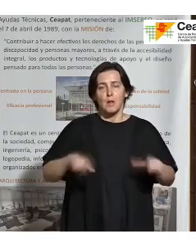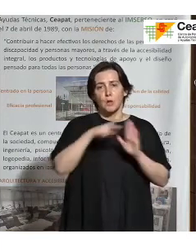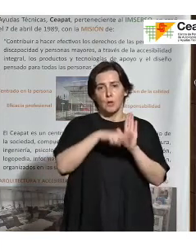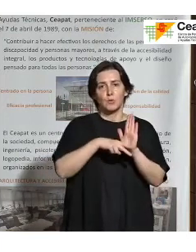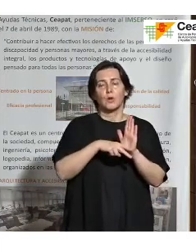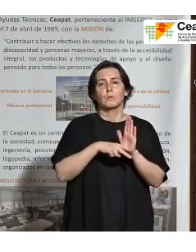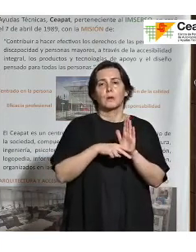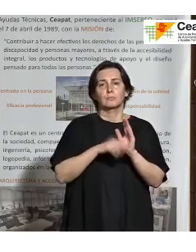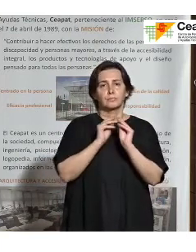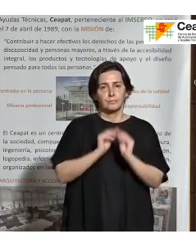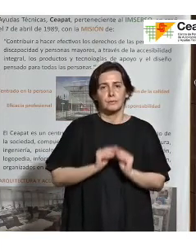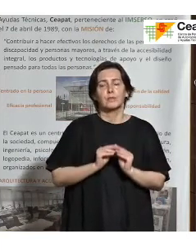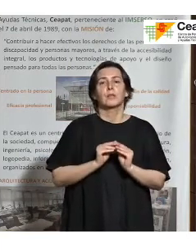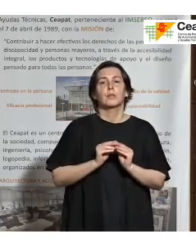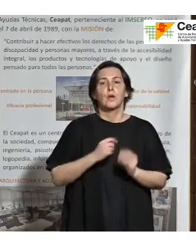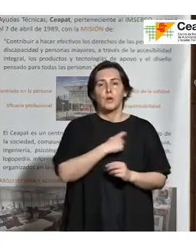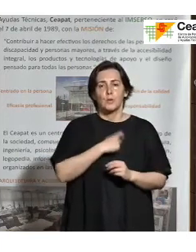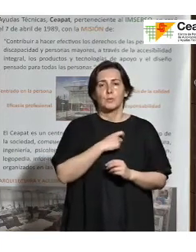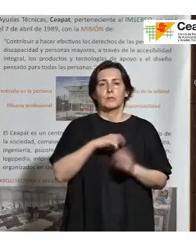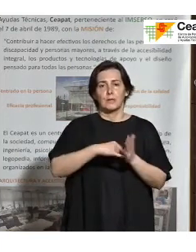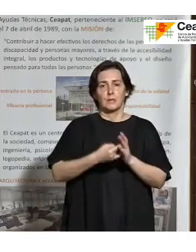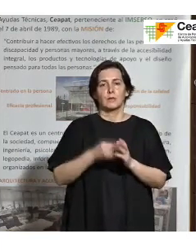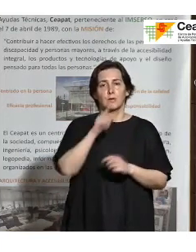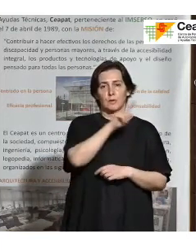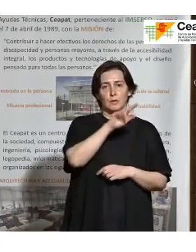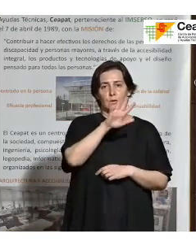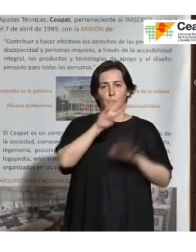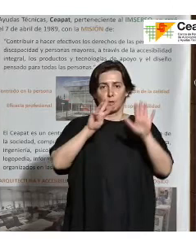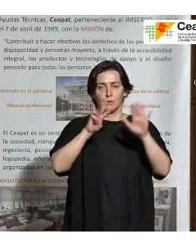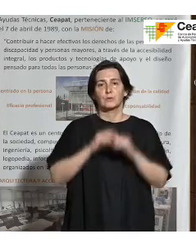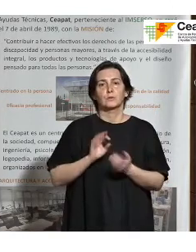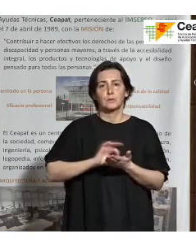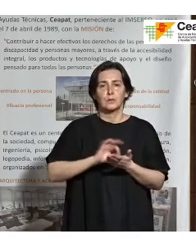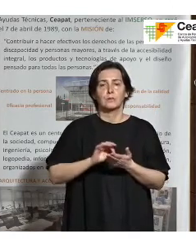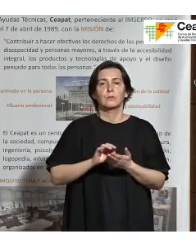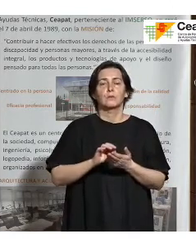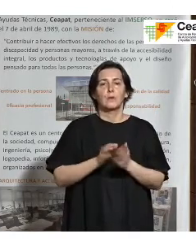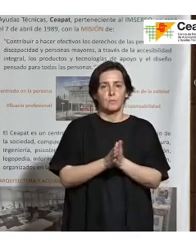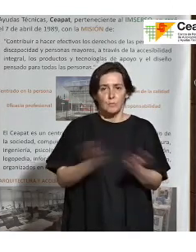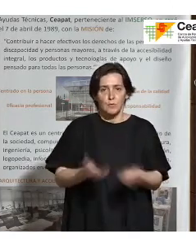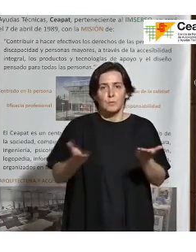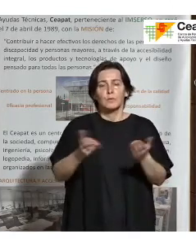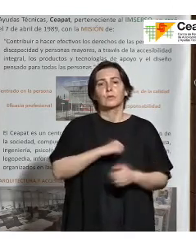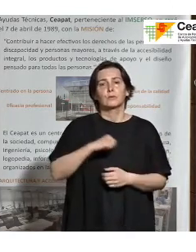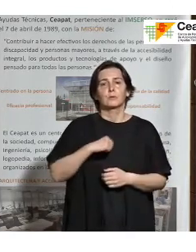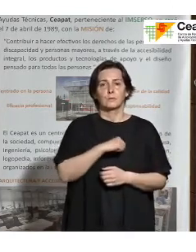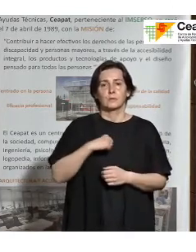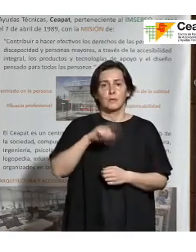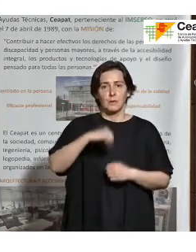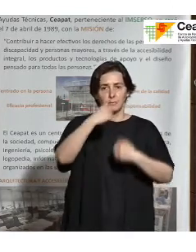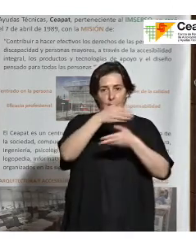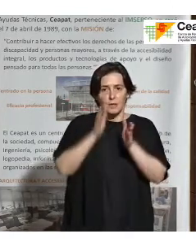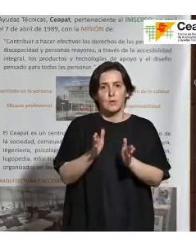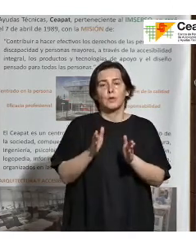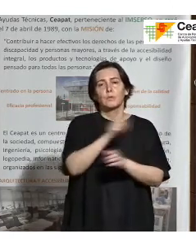elaboradas por el Comité Técnico 158, servicios para la promoción de la autonomía personal y atención a las personas en